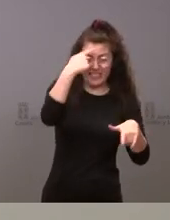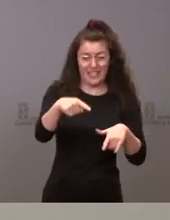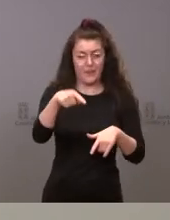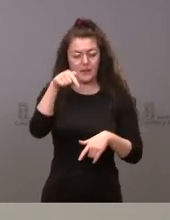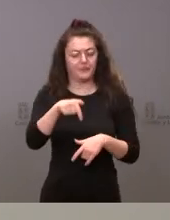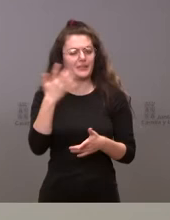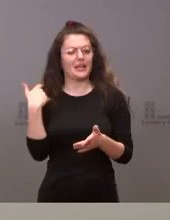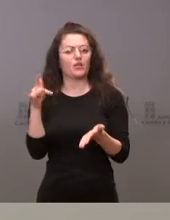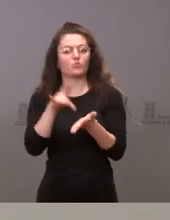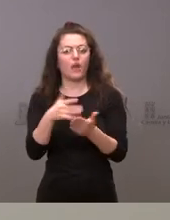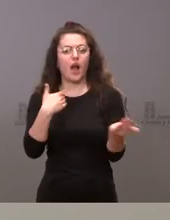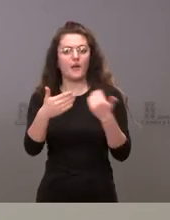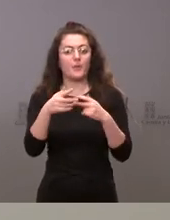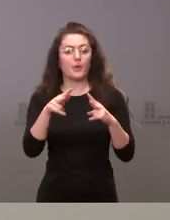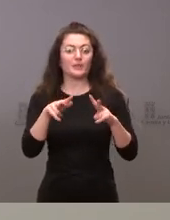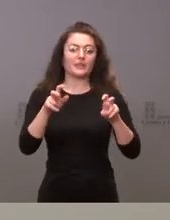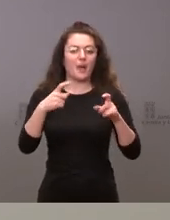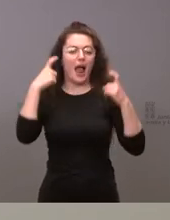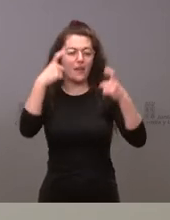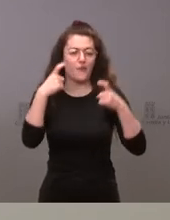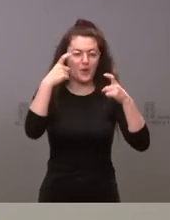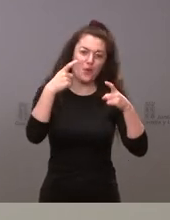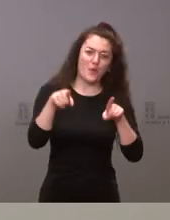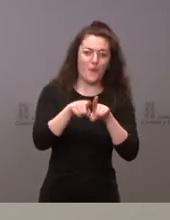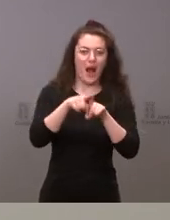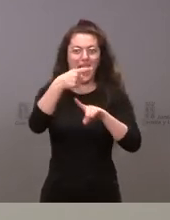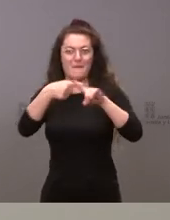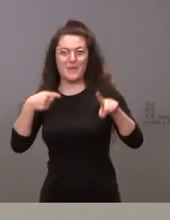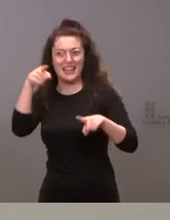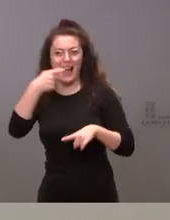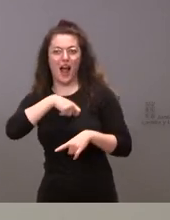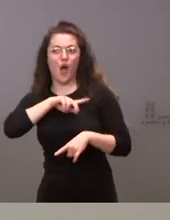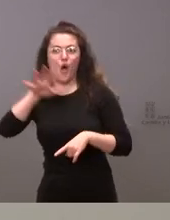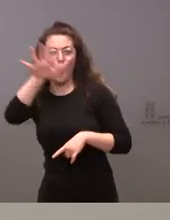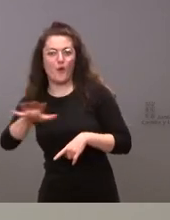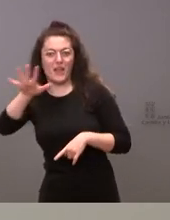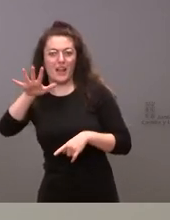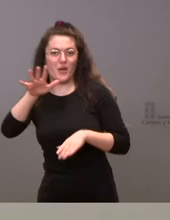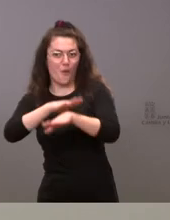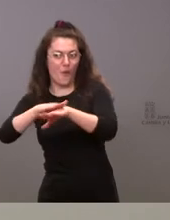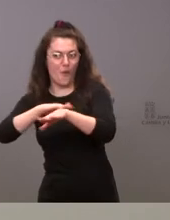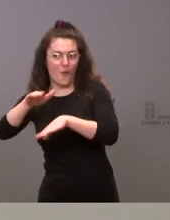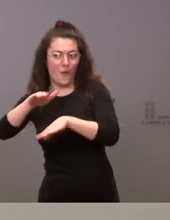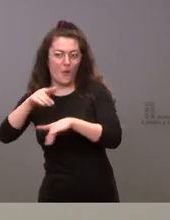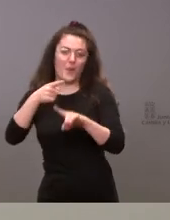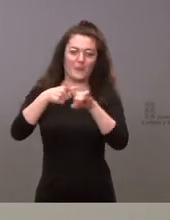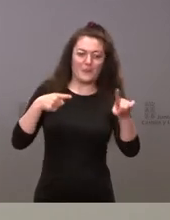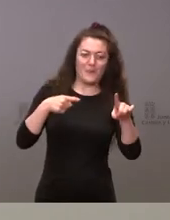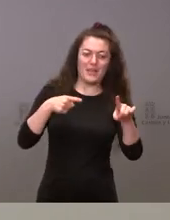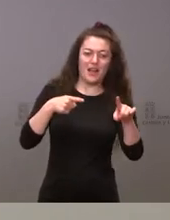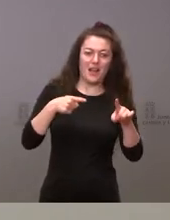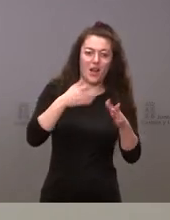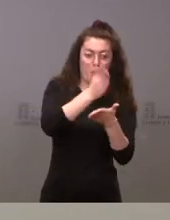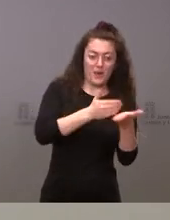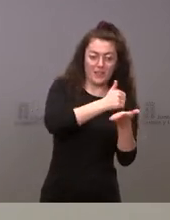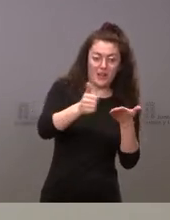que cuando hay algún esfuerzo la mitad tendría que ser del gobierno un 35% de las comunidades autónomas un 15% de las corporaciones locales aquí